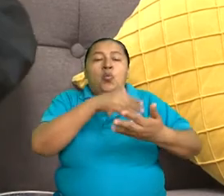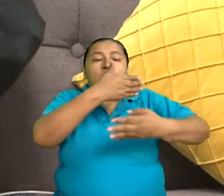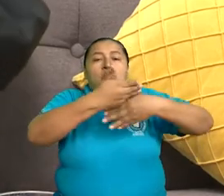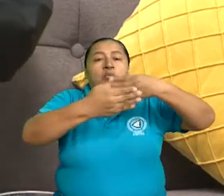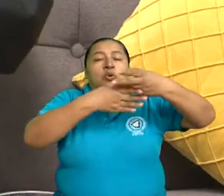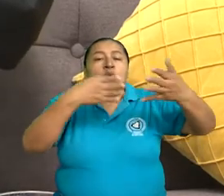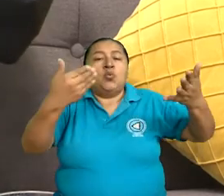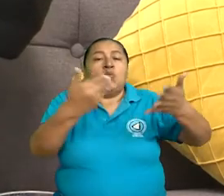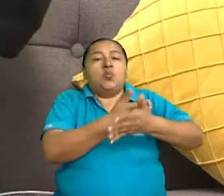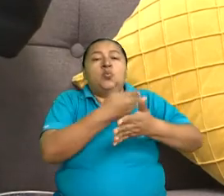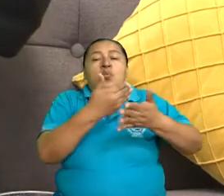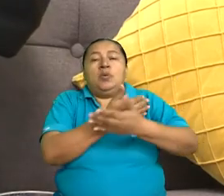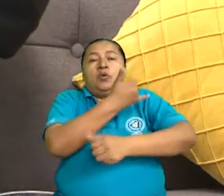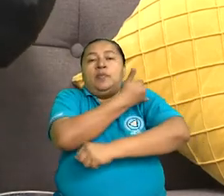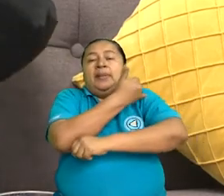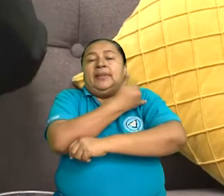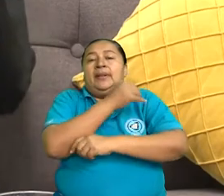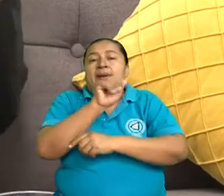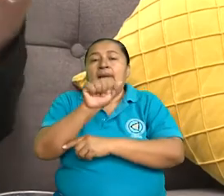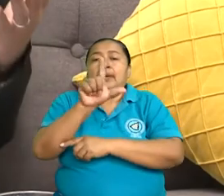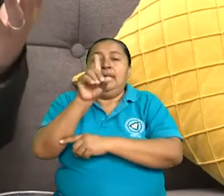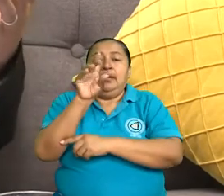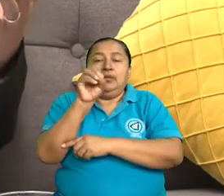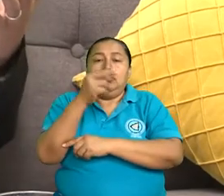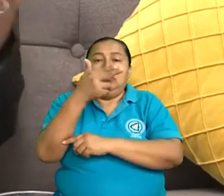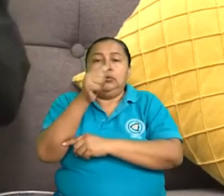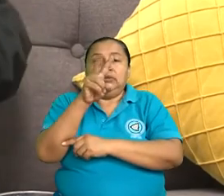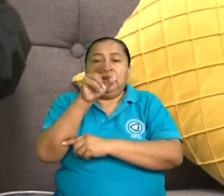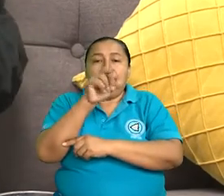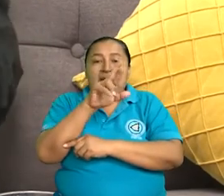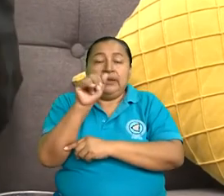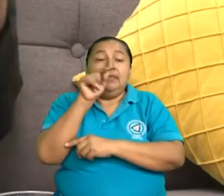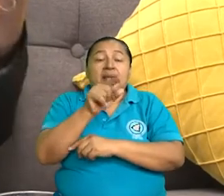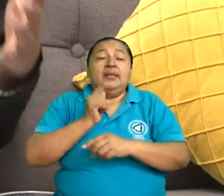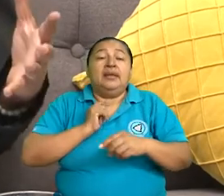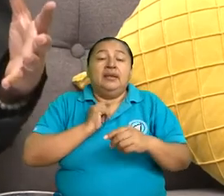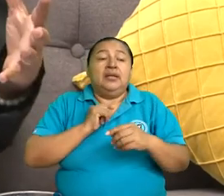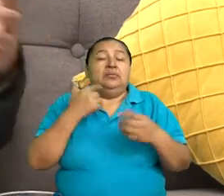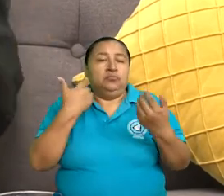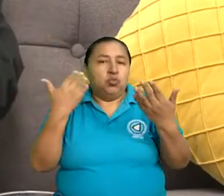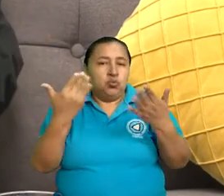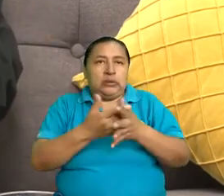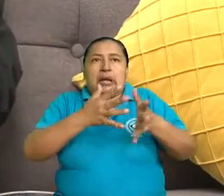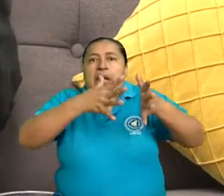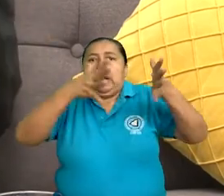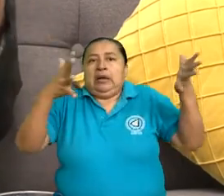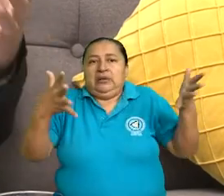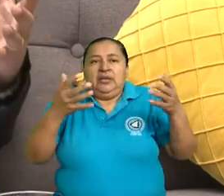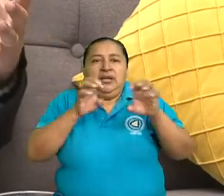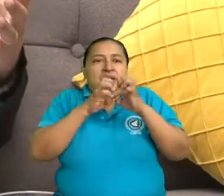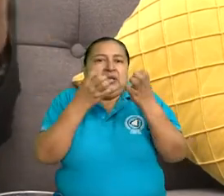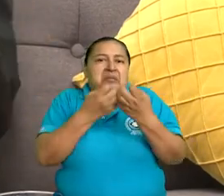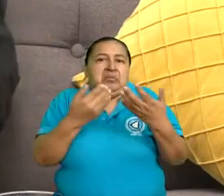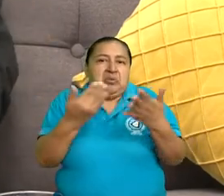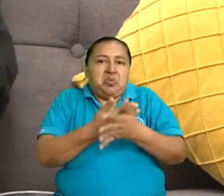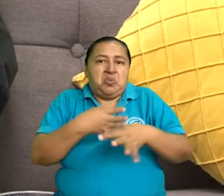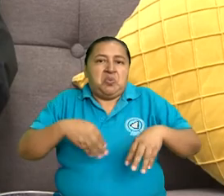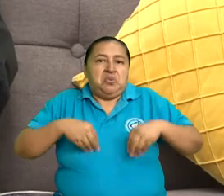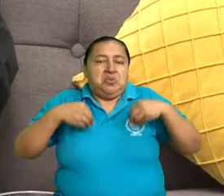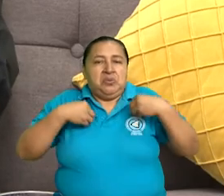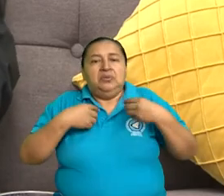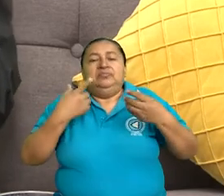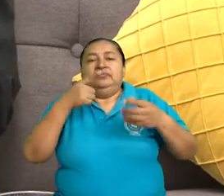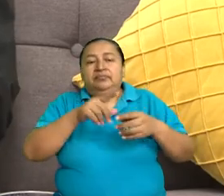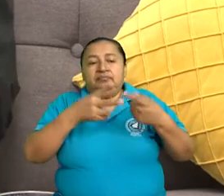que va a tener una infraestructura gigantesca con tecnología de punta, con equipos modernos para